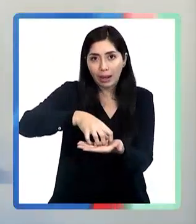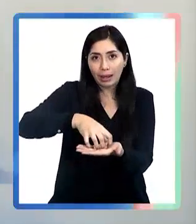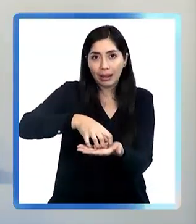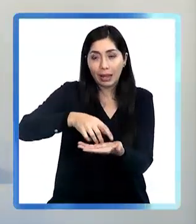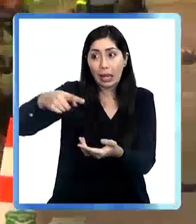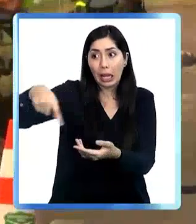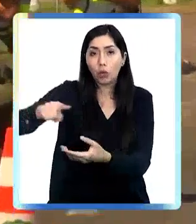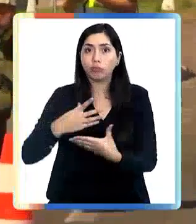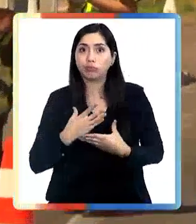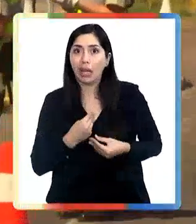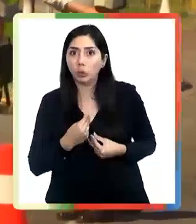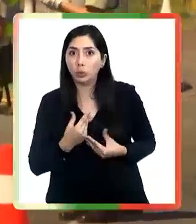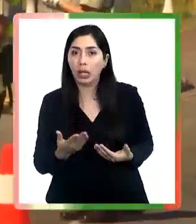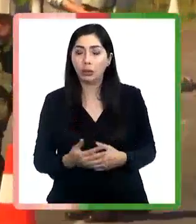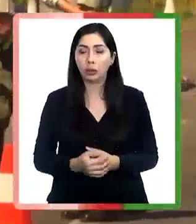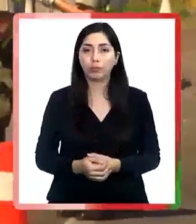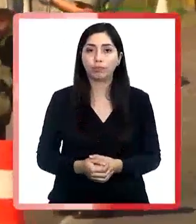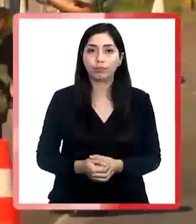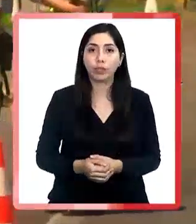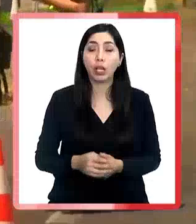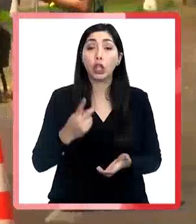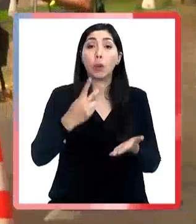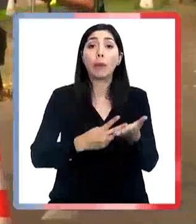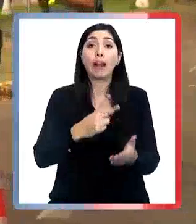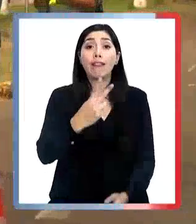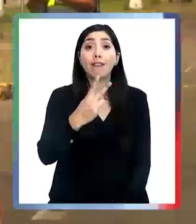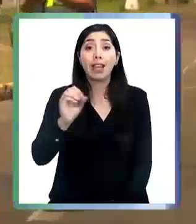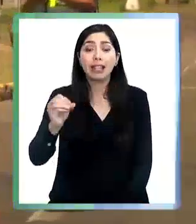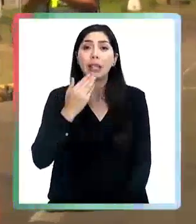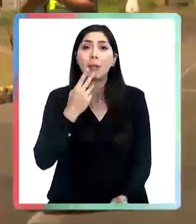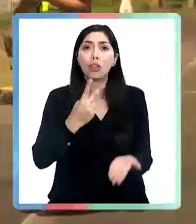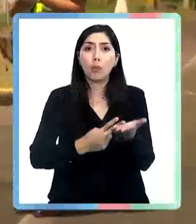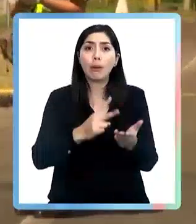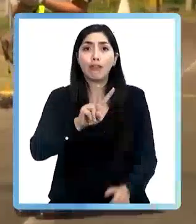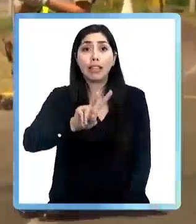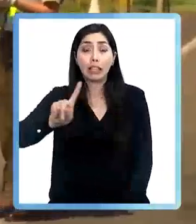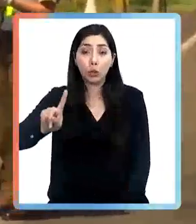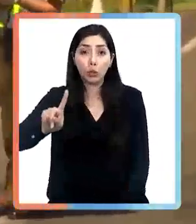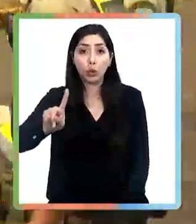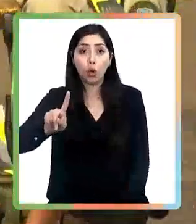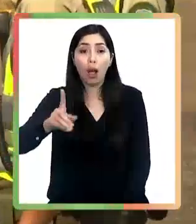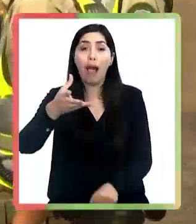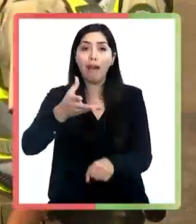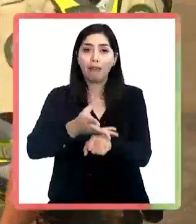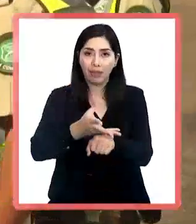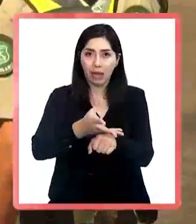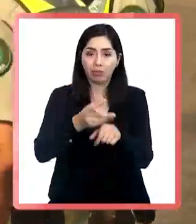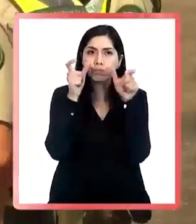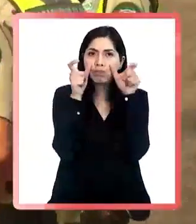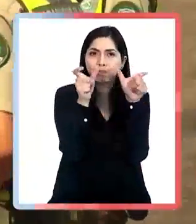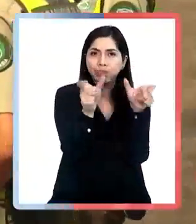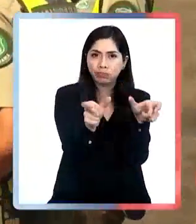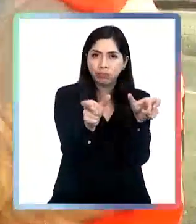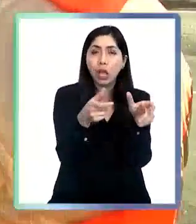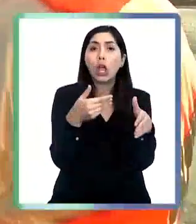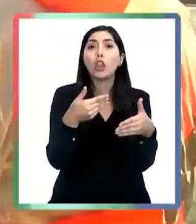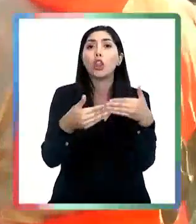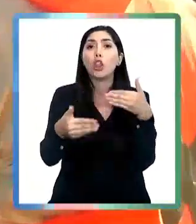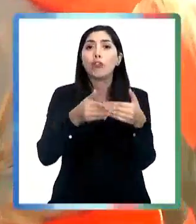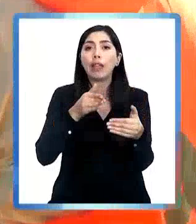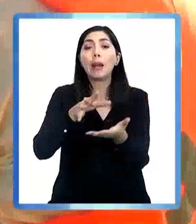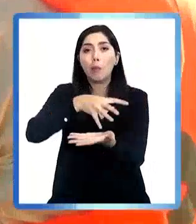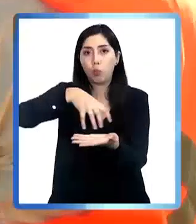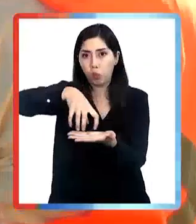estarían aceptando. Tanto en 2020 como en 2021 se realizaron cordones sanitarios en el pueblo